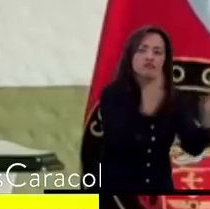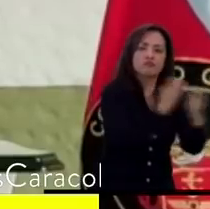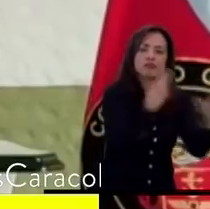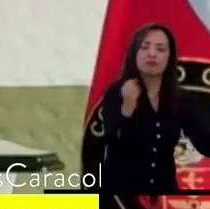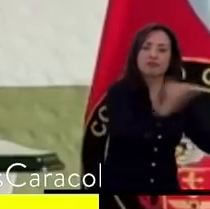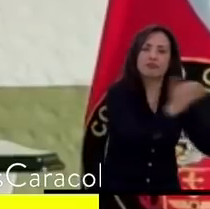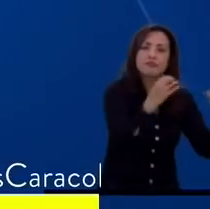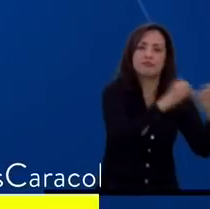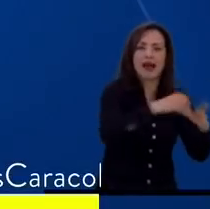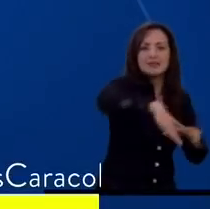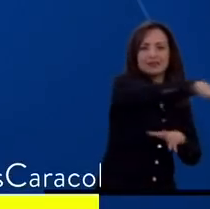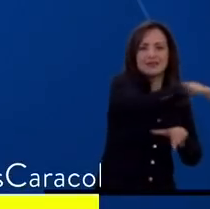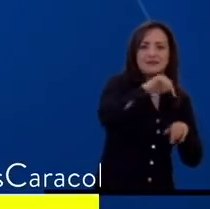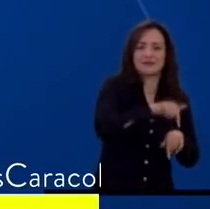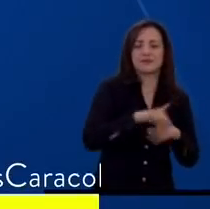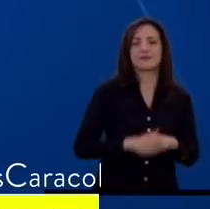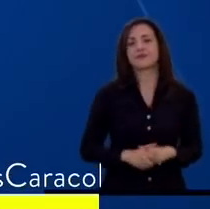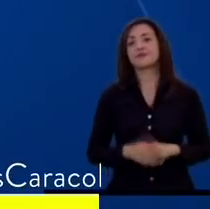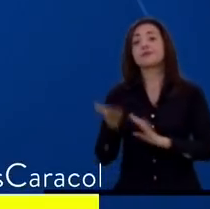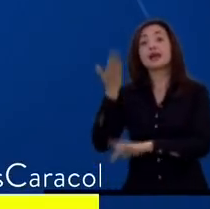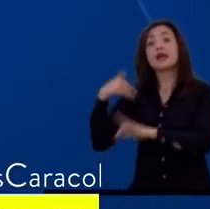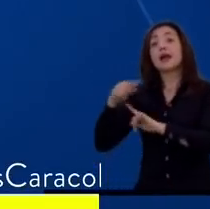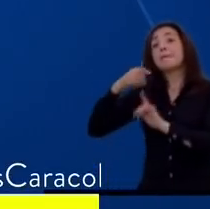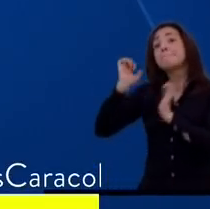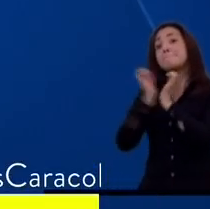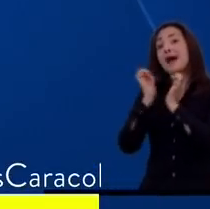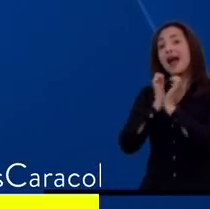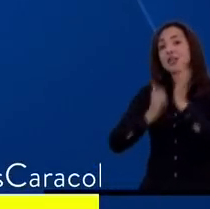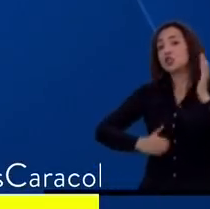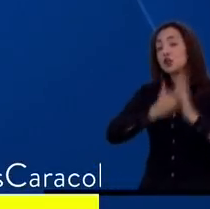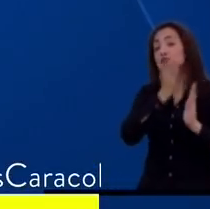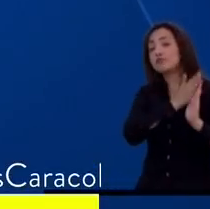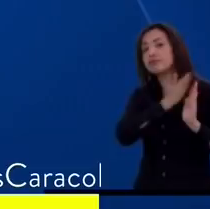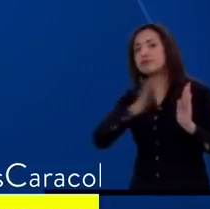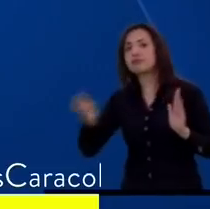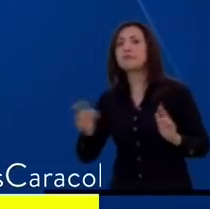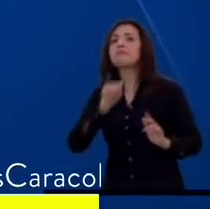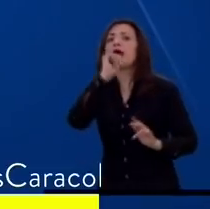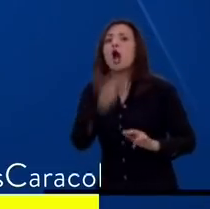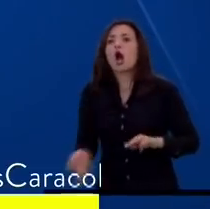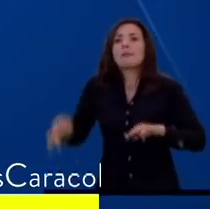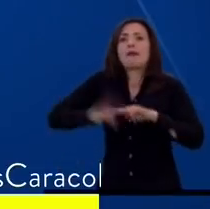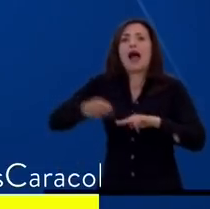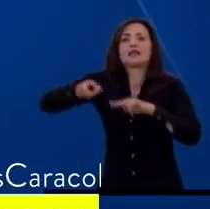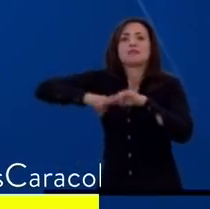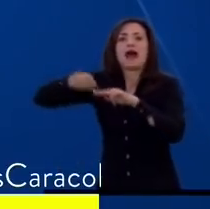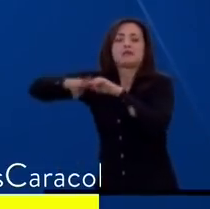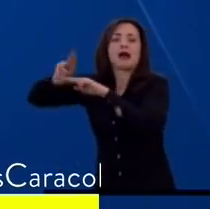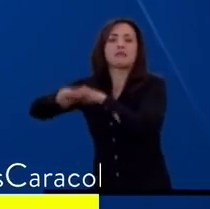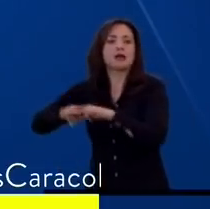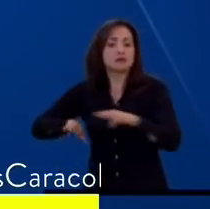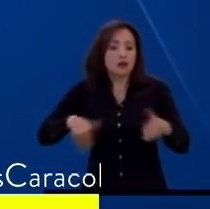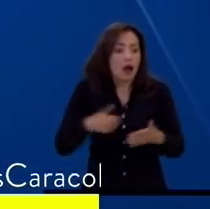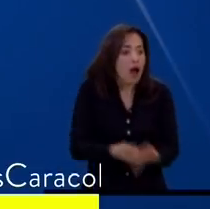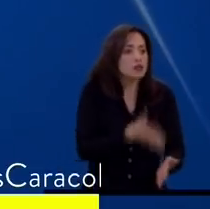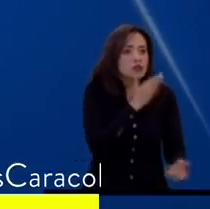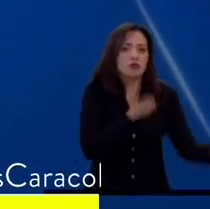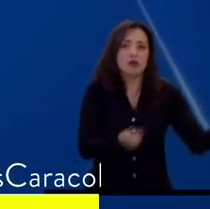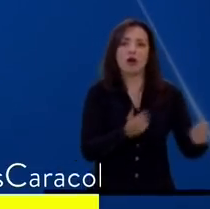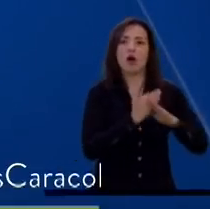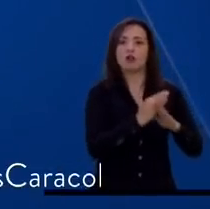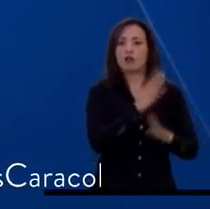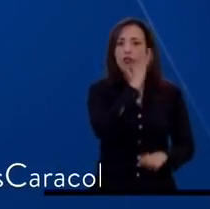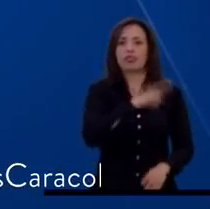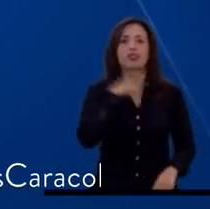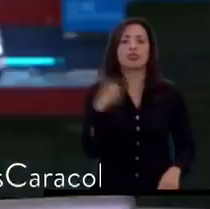orden público en la jurisdicción. Desde el pasado mes de mayo se han recrudecido estos enfrentamientos. Sin que hasta la fecha se haya logrado controlar la situación.